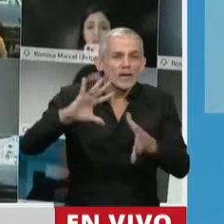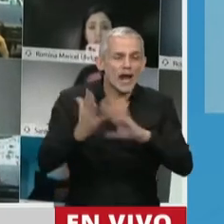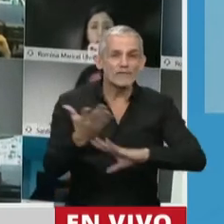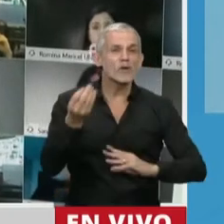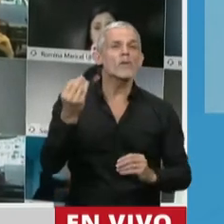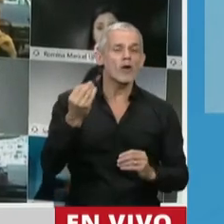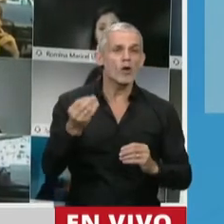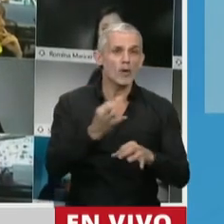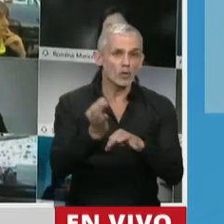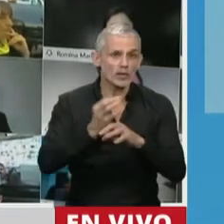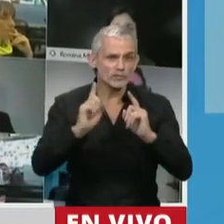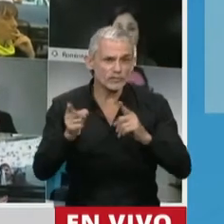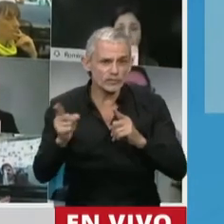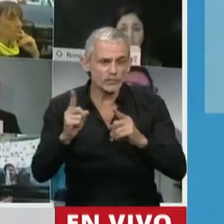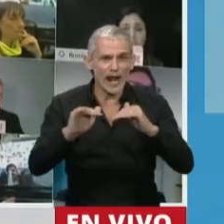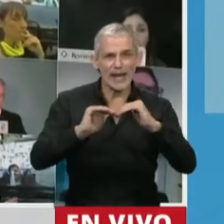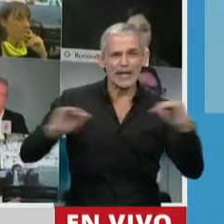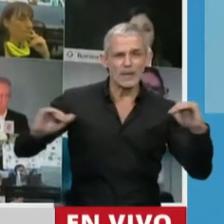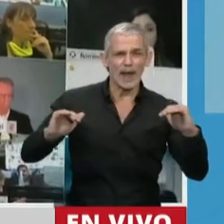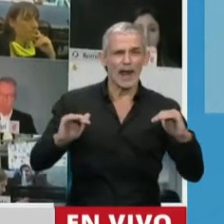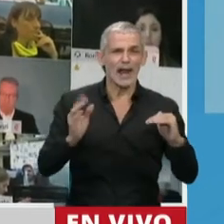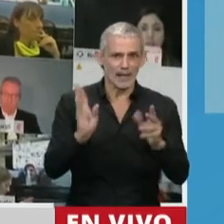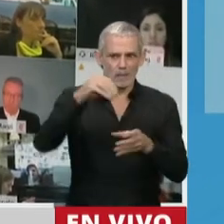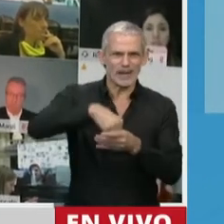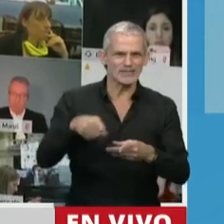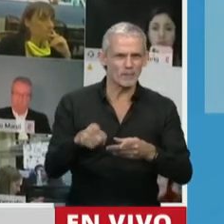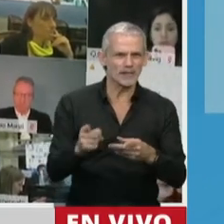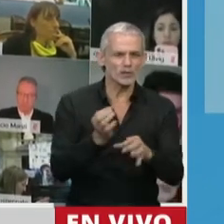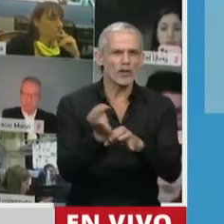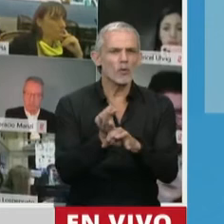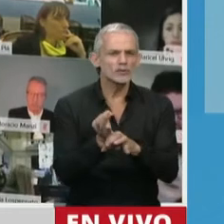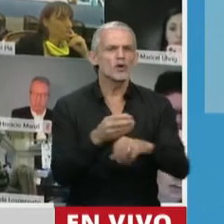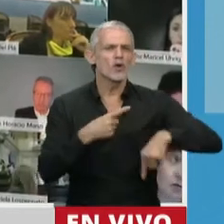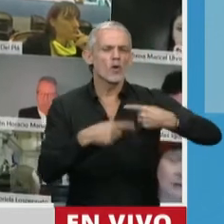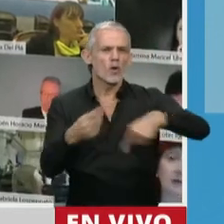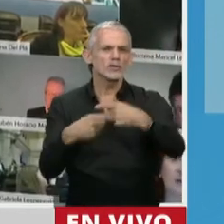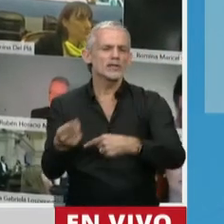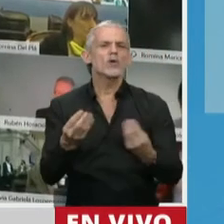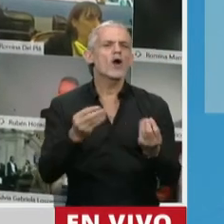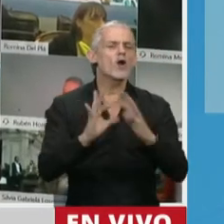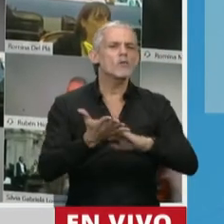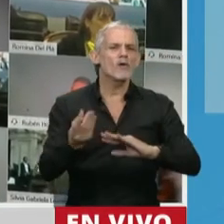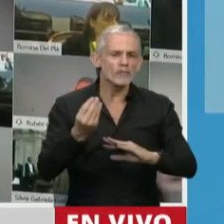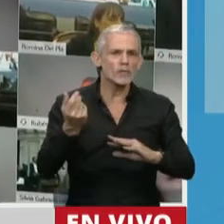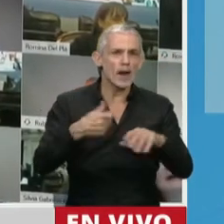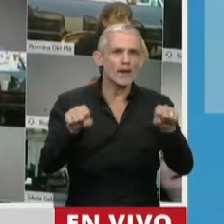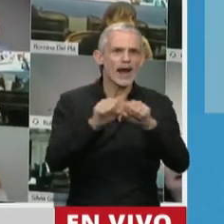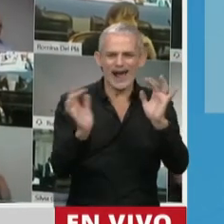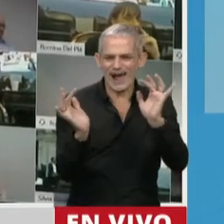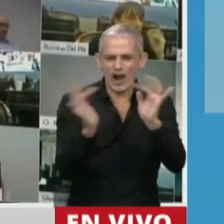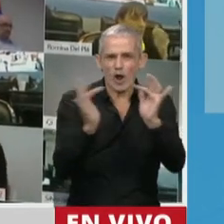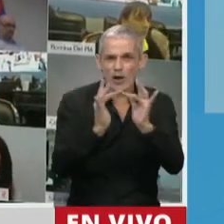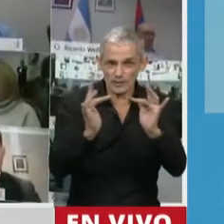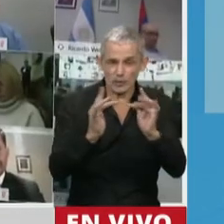de sostener cierto nivel de participación y de educación y de conexión con los